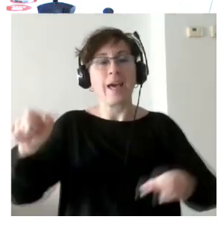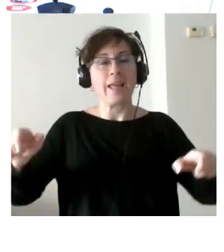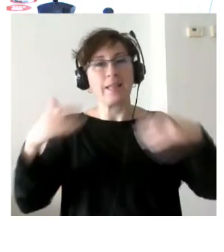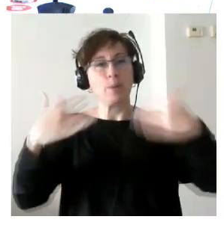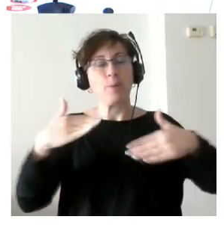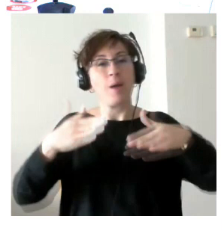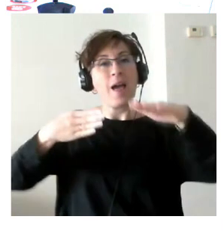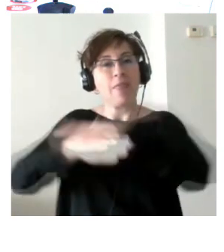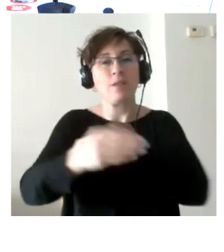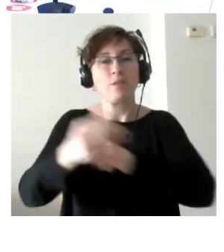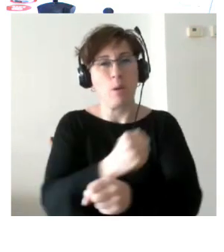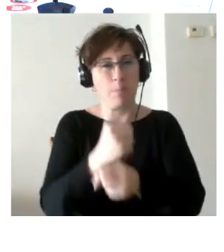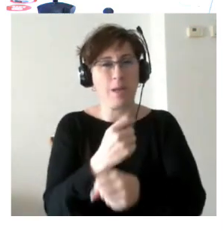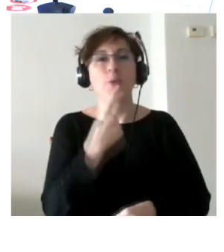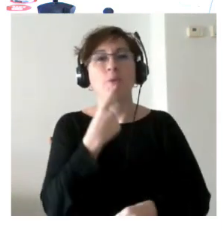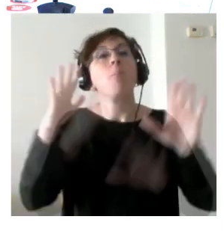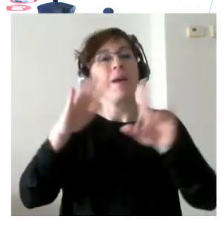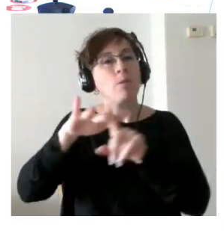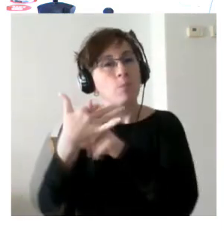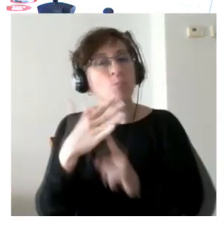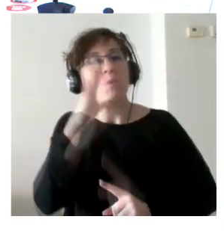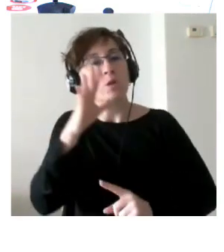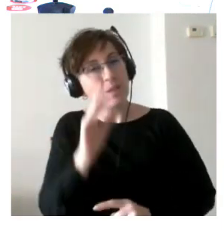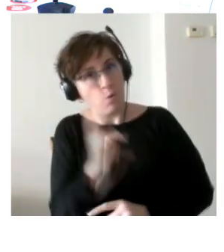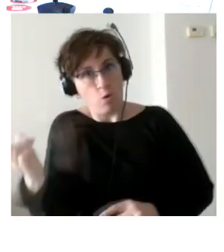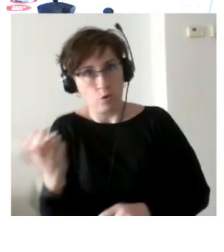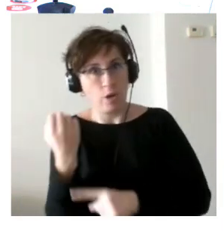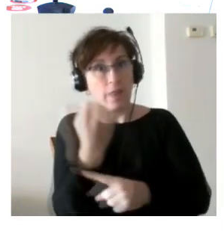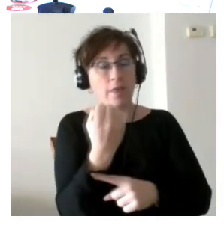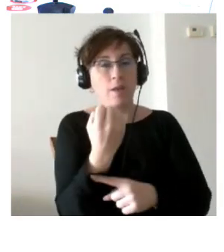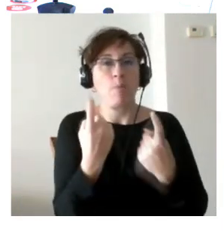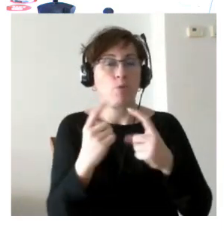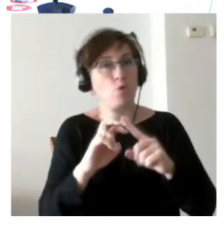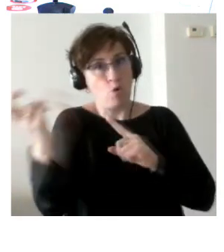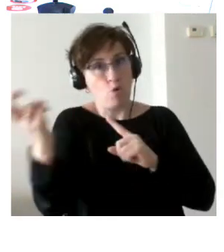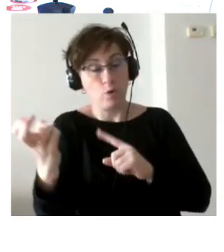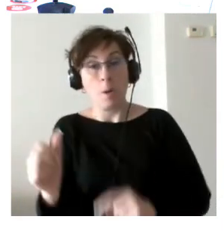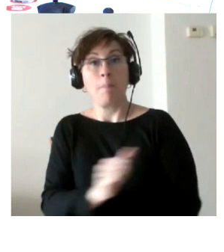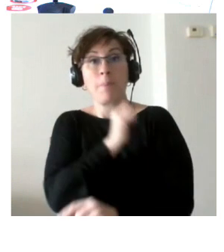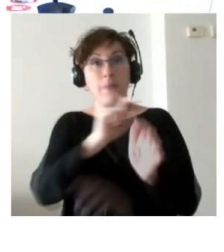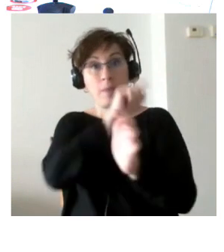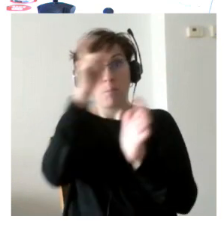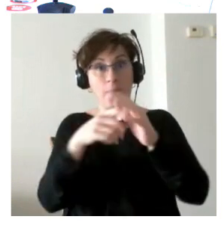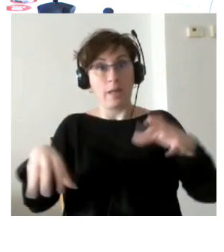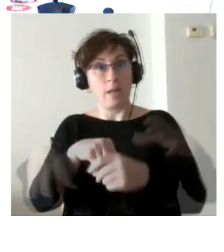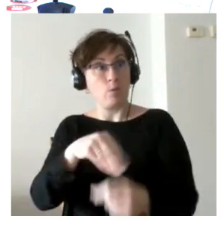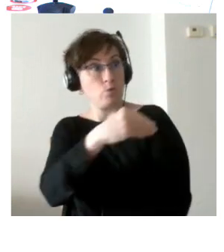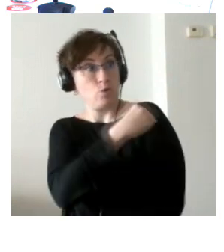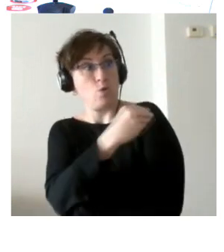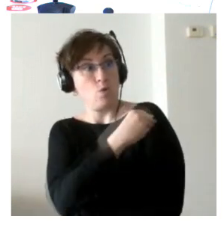pero por otras circunstancias y por otras necesidades de apoyo cuando desde Plena Inclusión España me plantean el poder